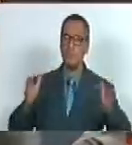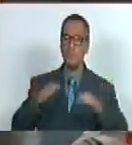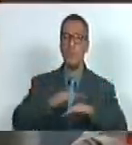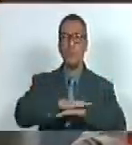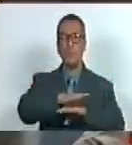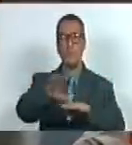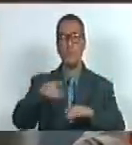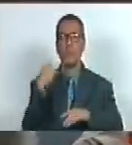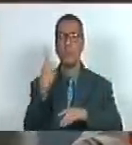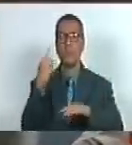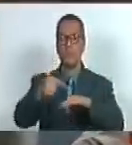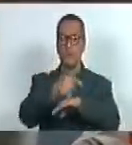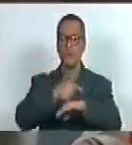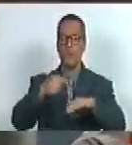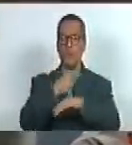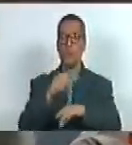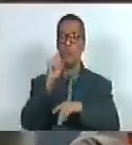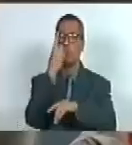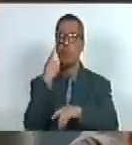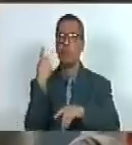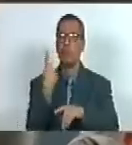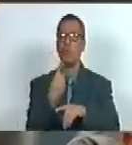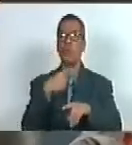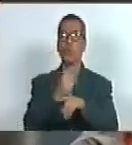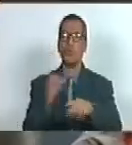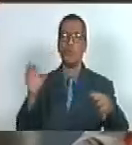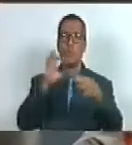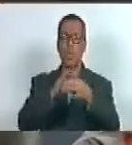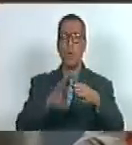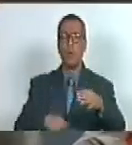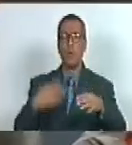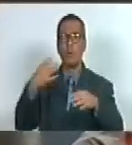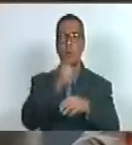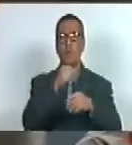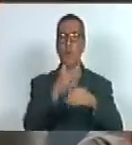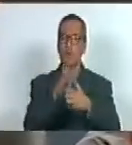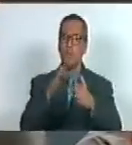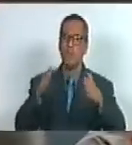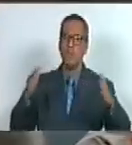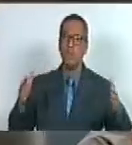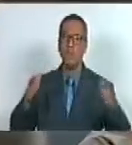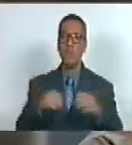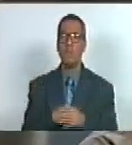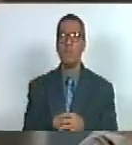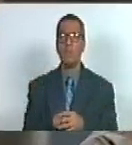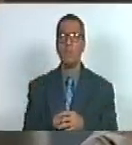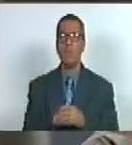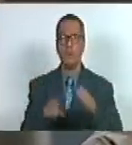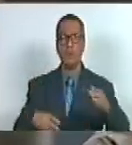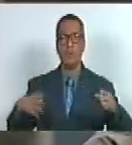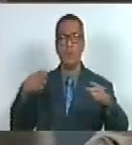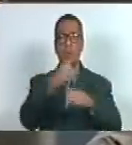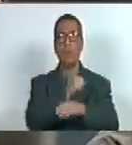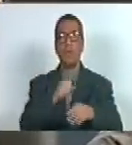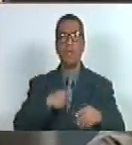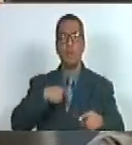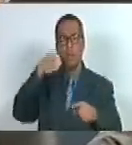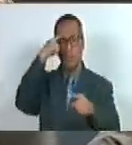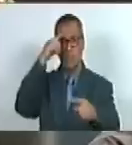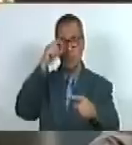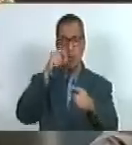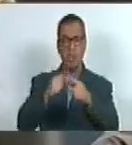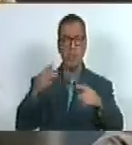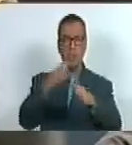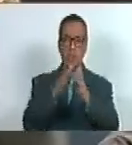un solo gobierno en una sola unidad se logran grandes grandes logros grandes objetivos